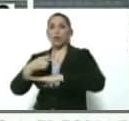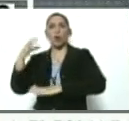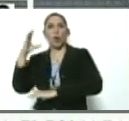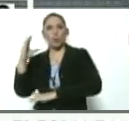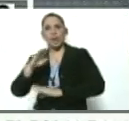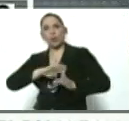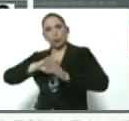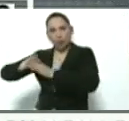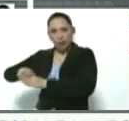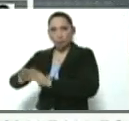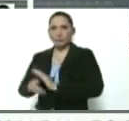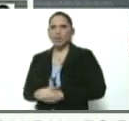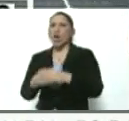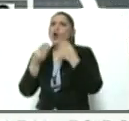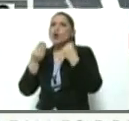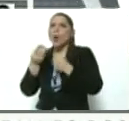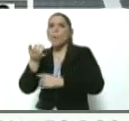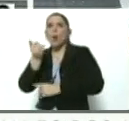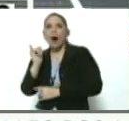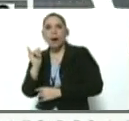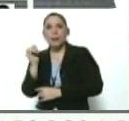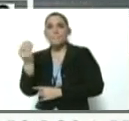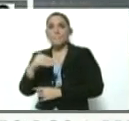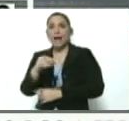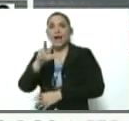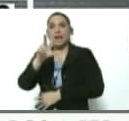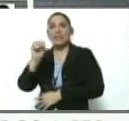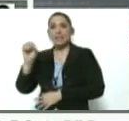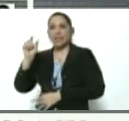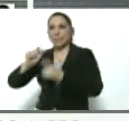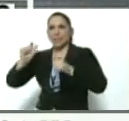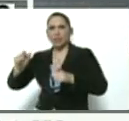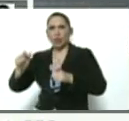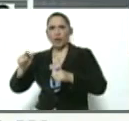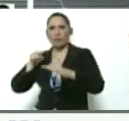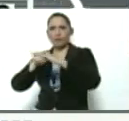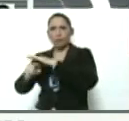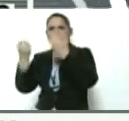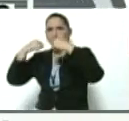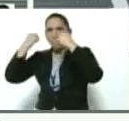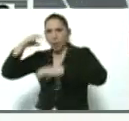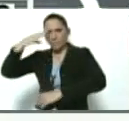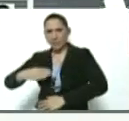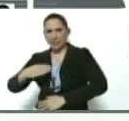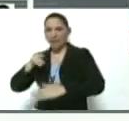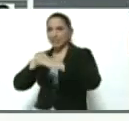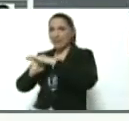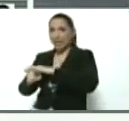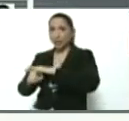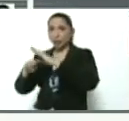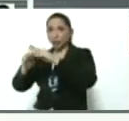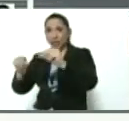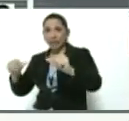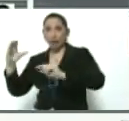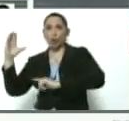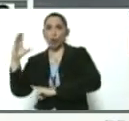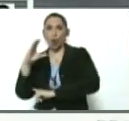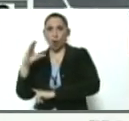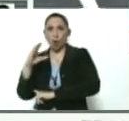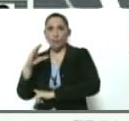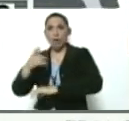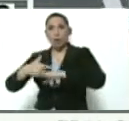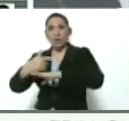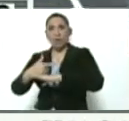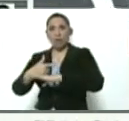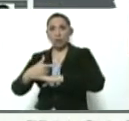lado, ¿cómo es que hay más de 300 personas entrenándose militarmente en territorio colombiano y el gobierno